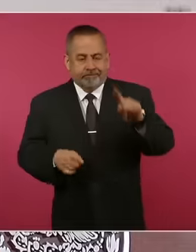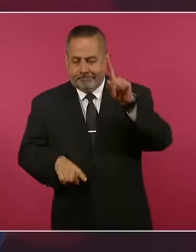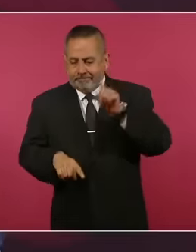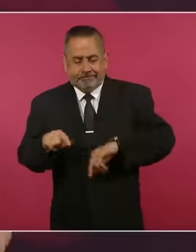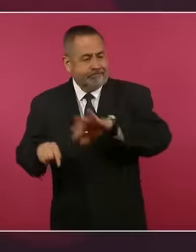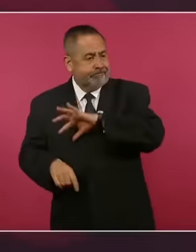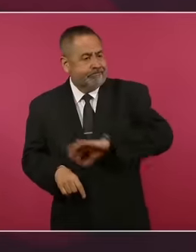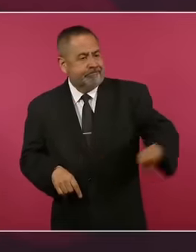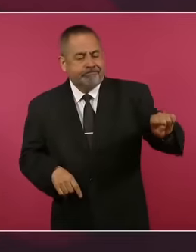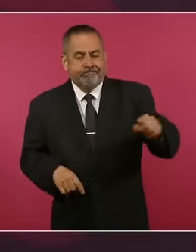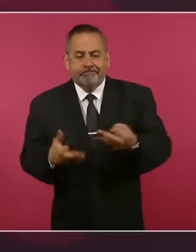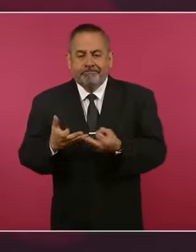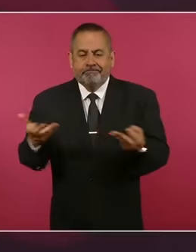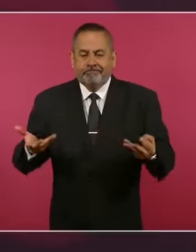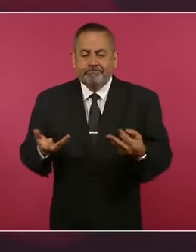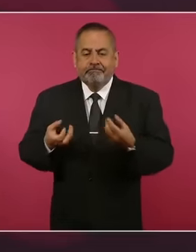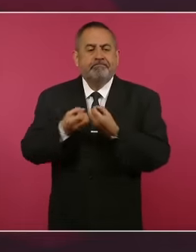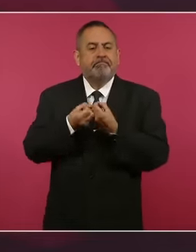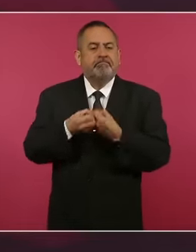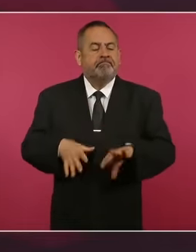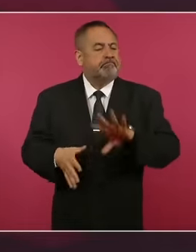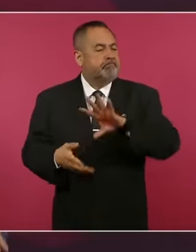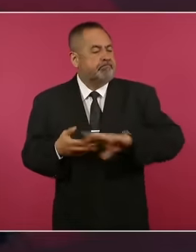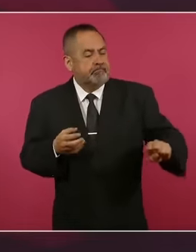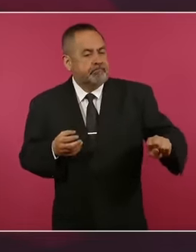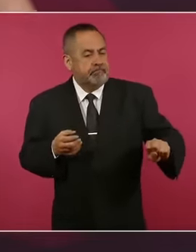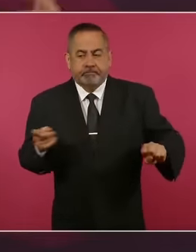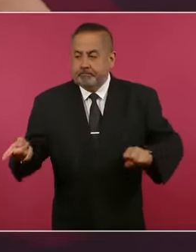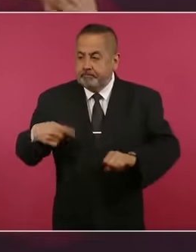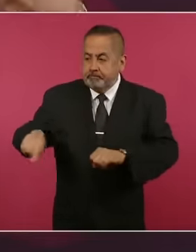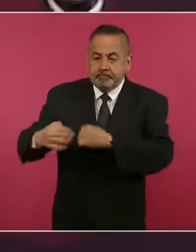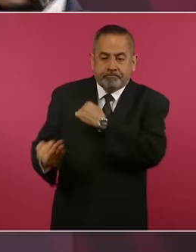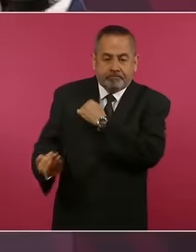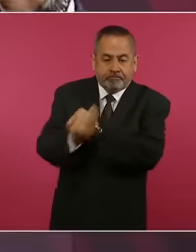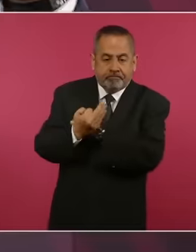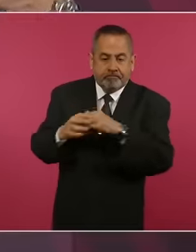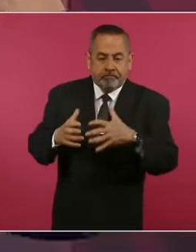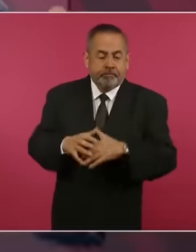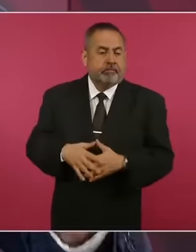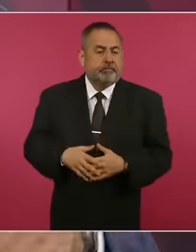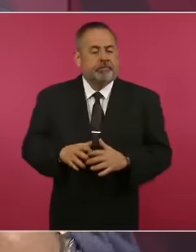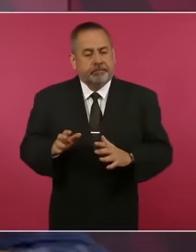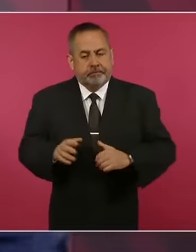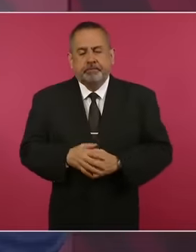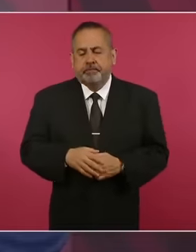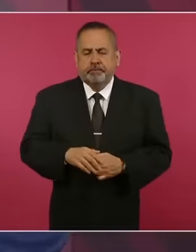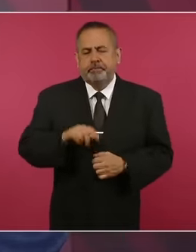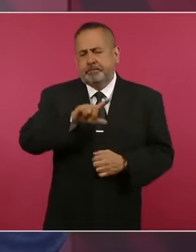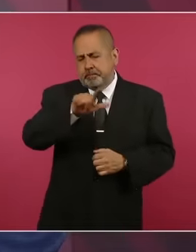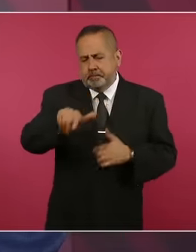mitad de nuestro territorio. Pero luego esos mismos conservadores